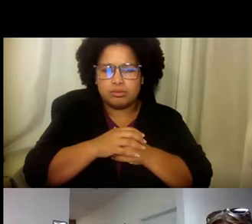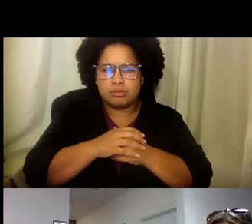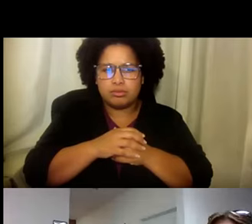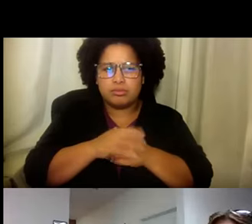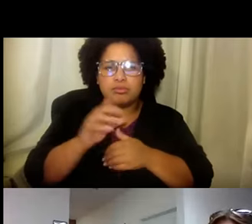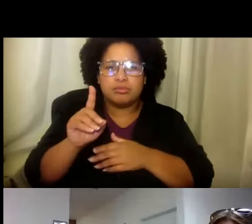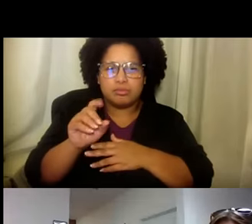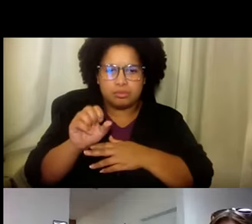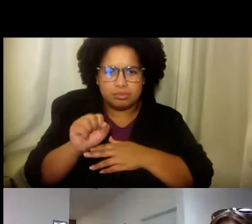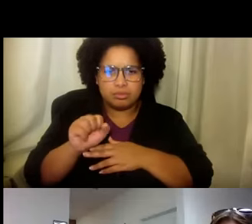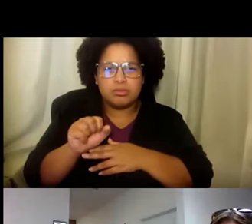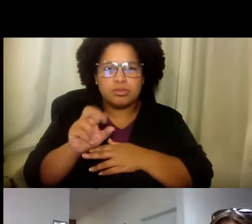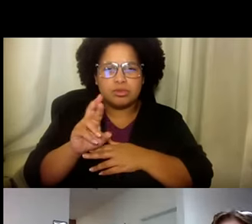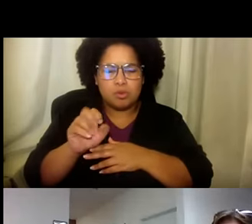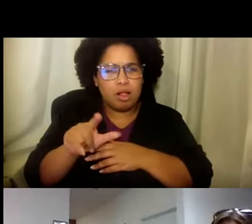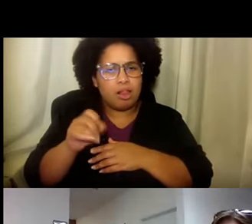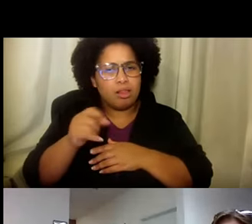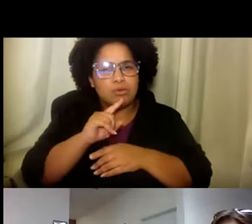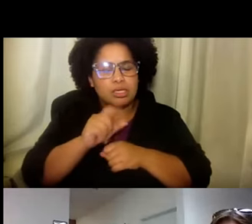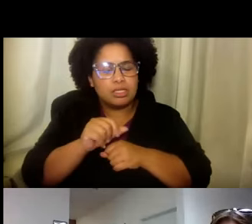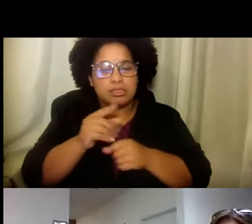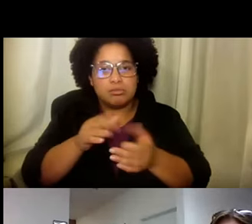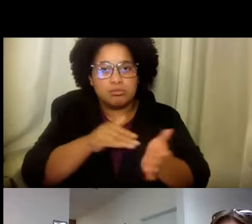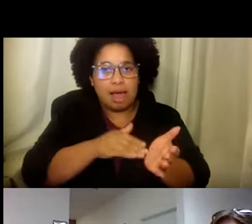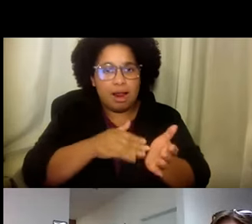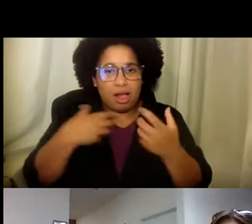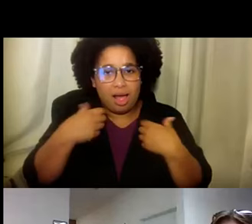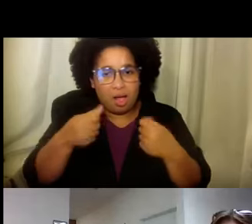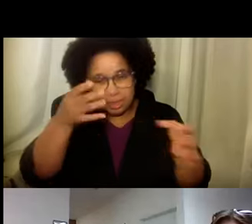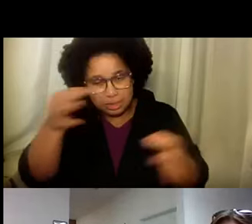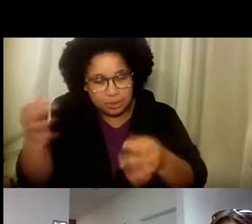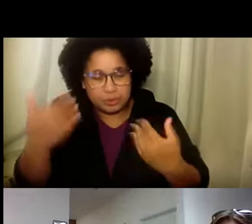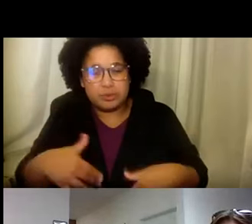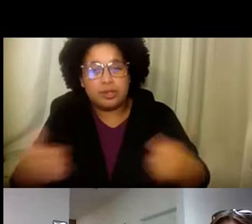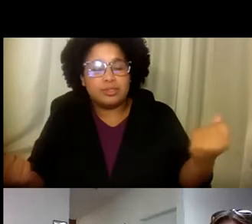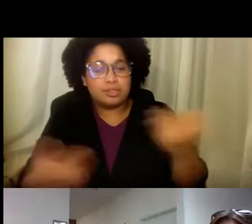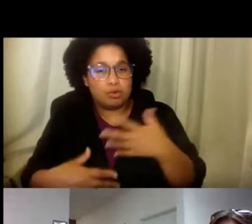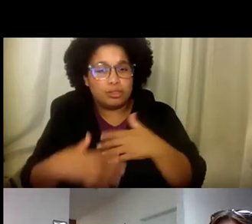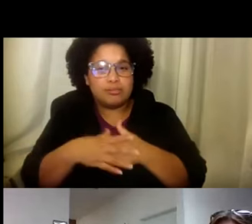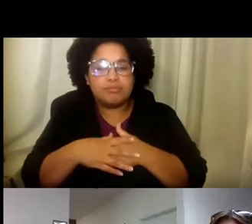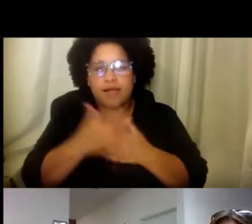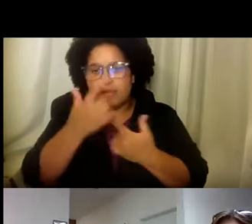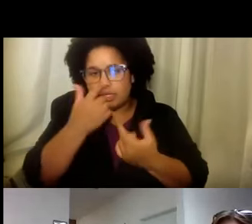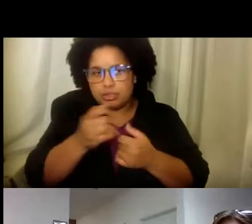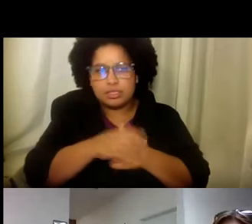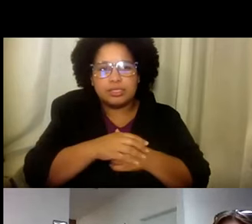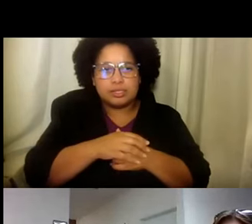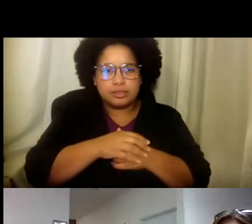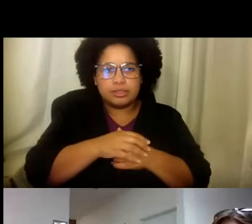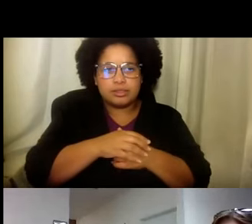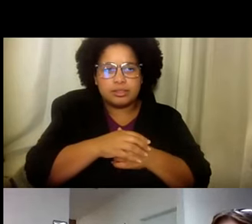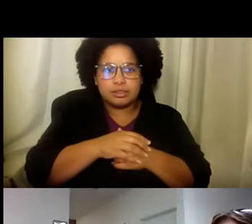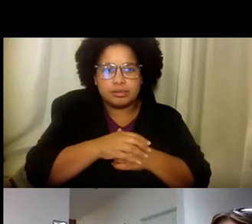crítico. Crítico. Porque eso puede ser algo. Que da miedo. ¿Verdad? Tomar una decisión. Ah.